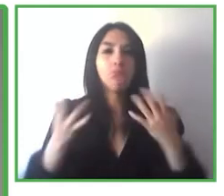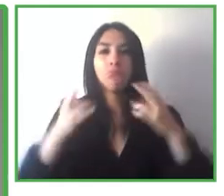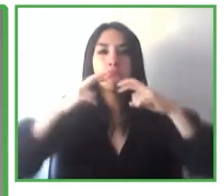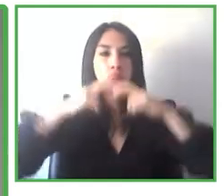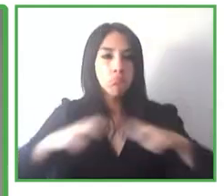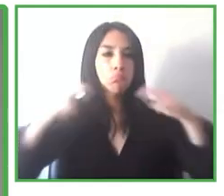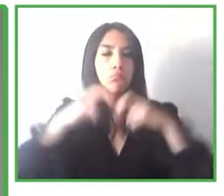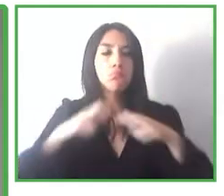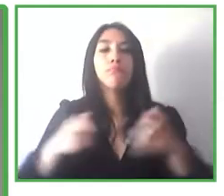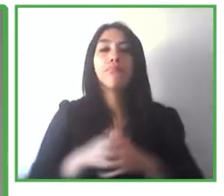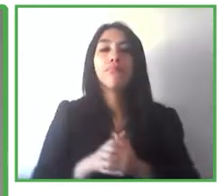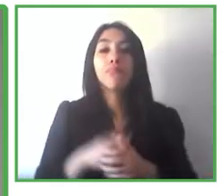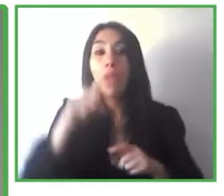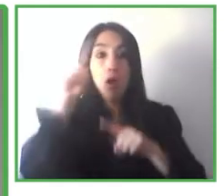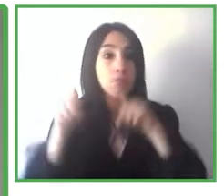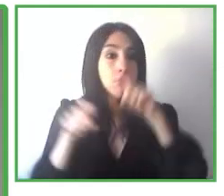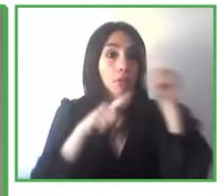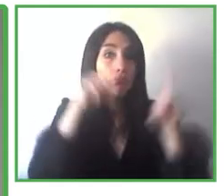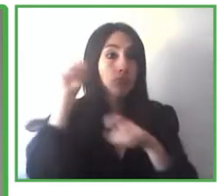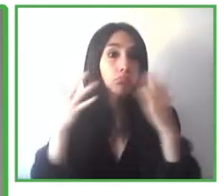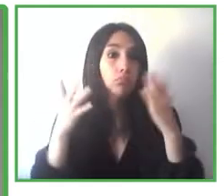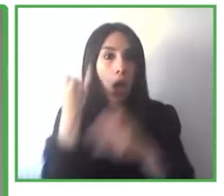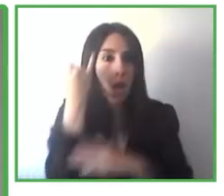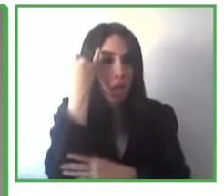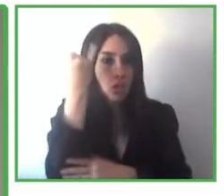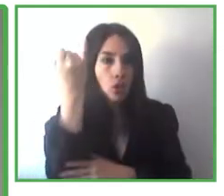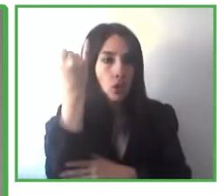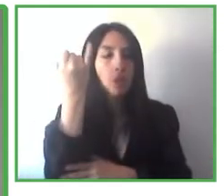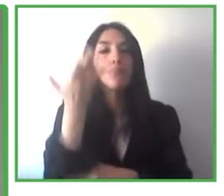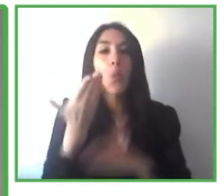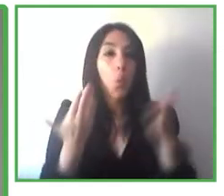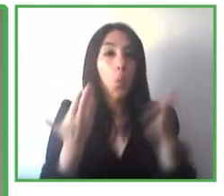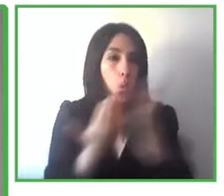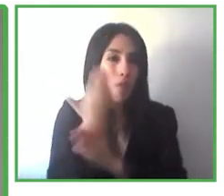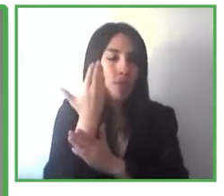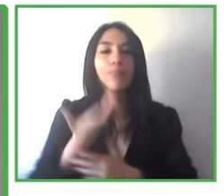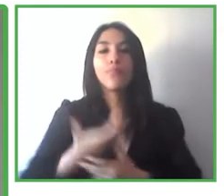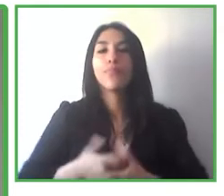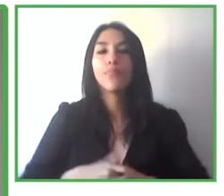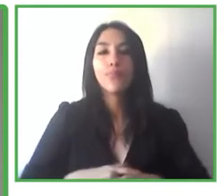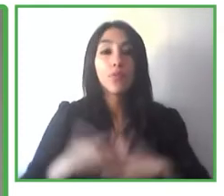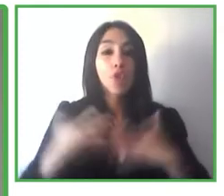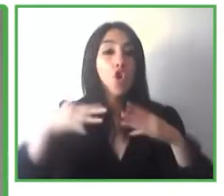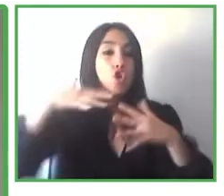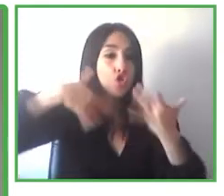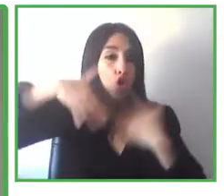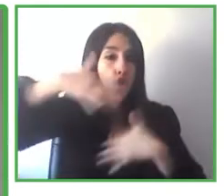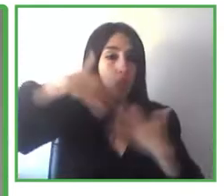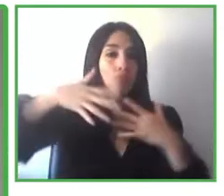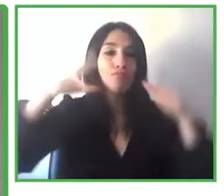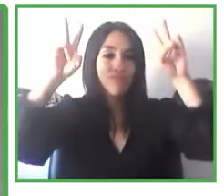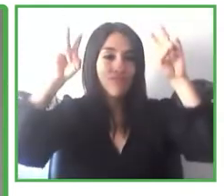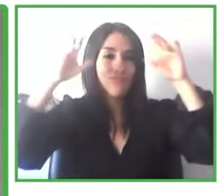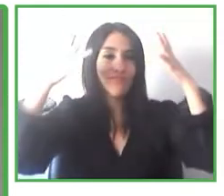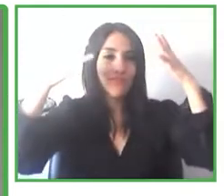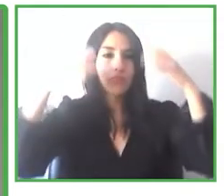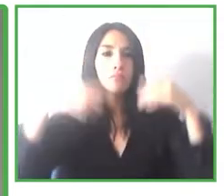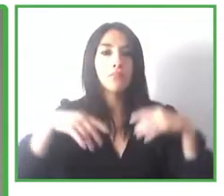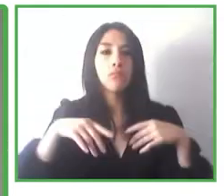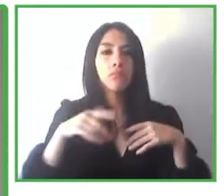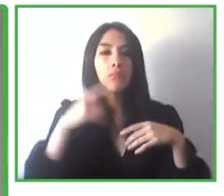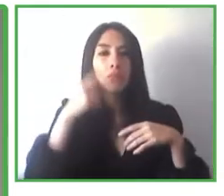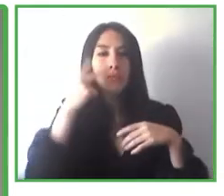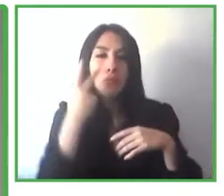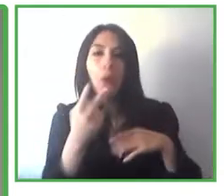sobre innovación social en el ámbito digital liderando técnicamente pues más de